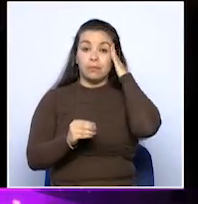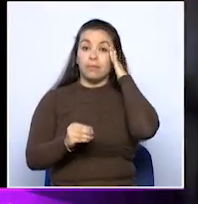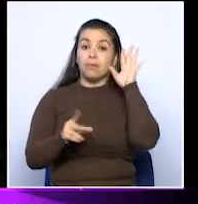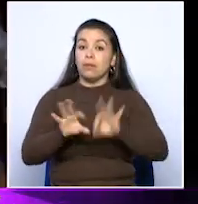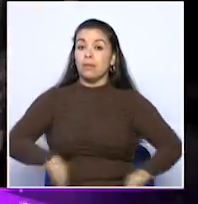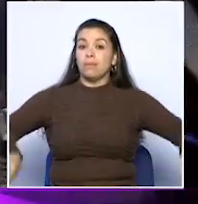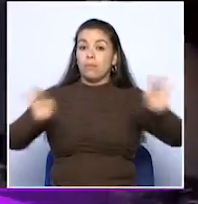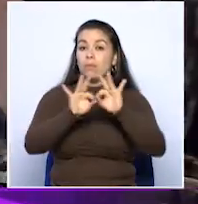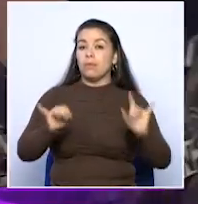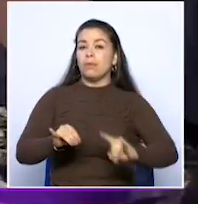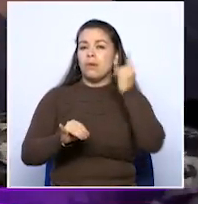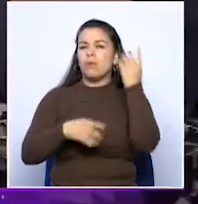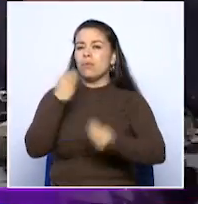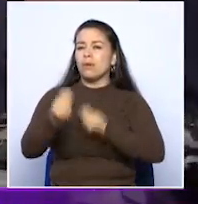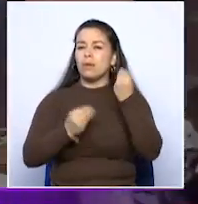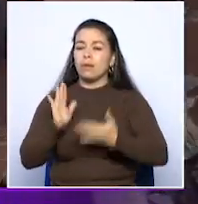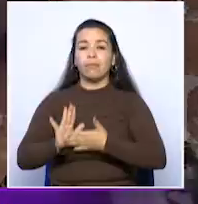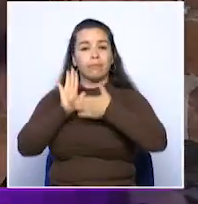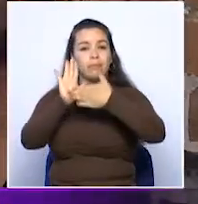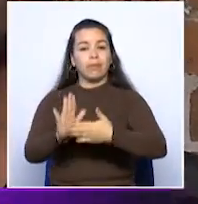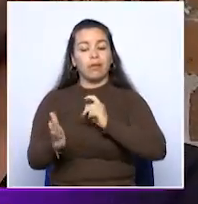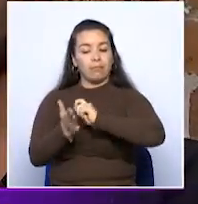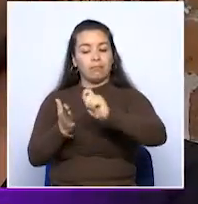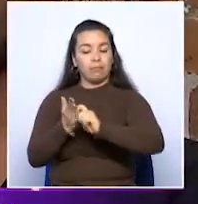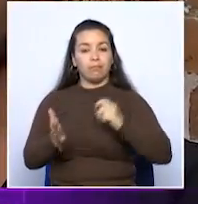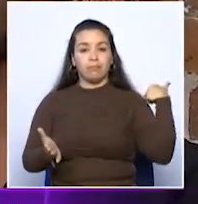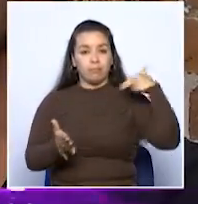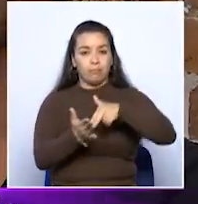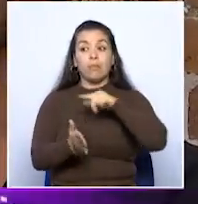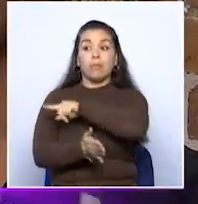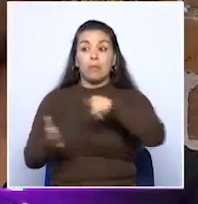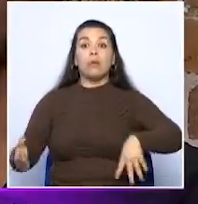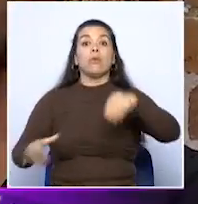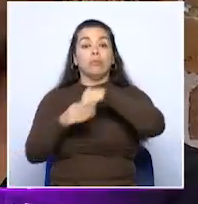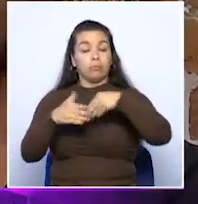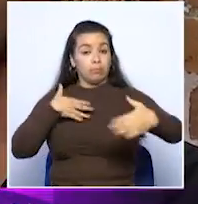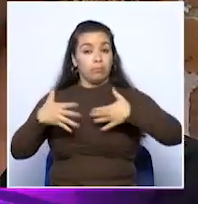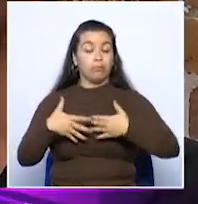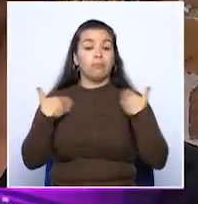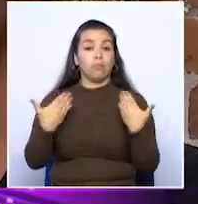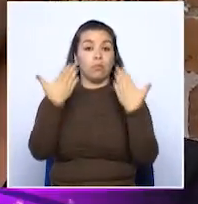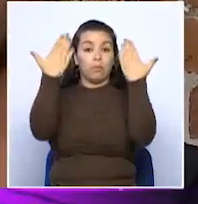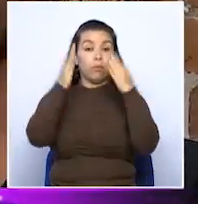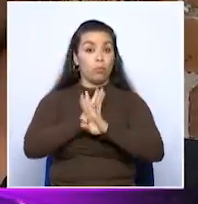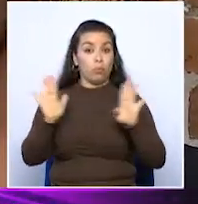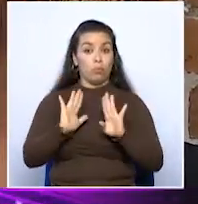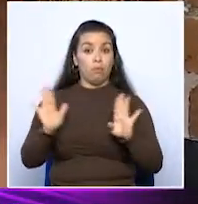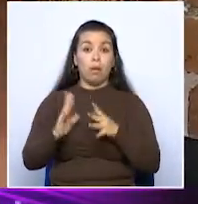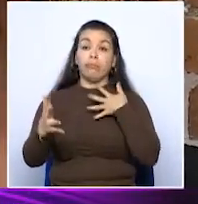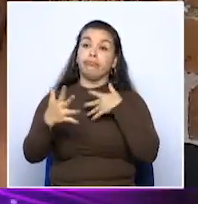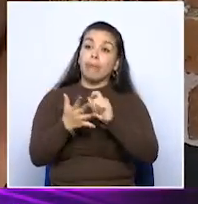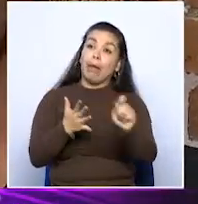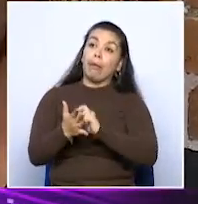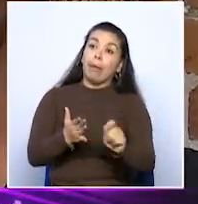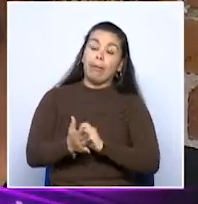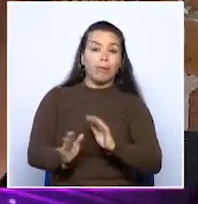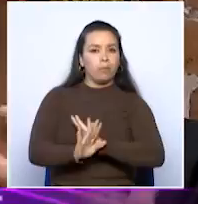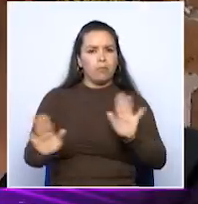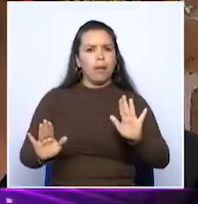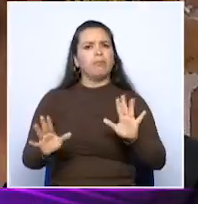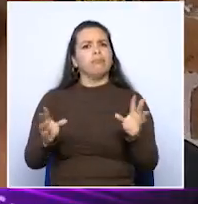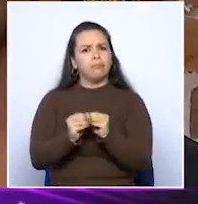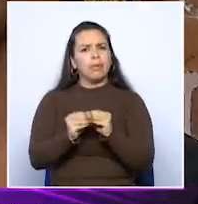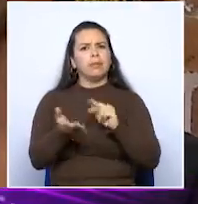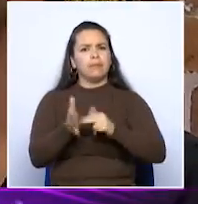importante para él es de presentar al escritor, hacer que él haga parte también de la obra y no solo sea escribiendo un libro, sino como